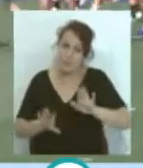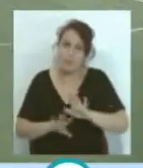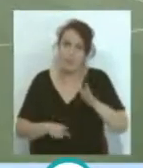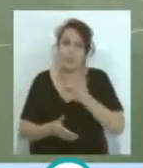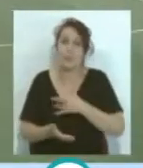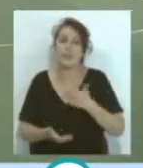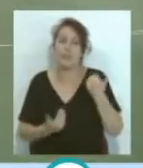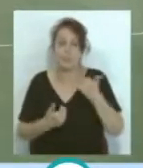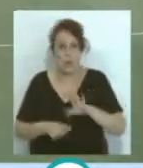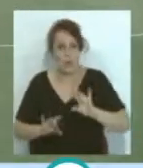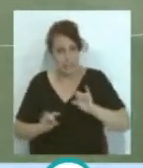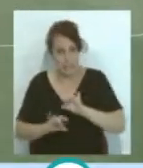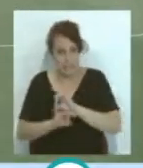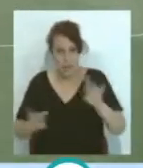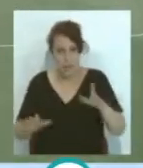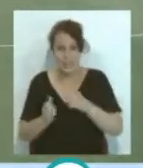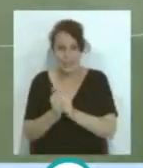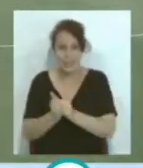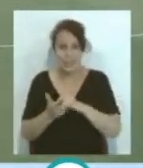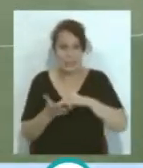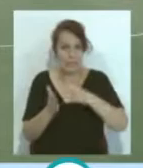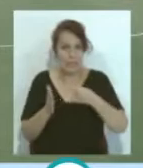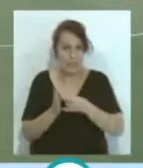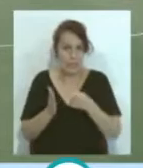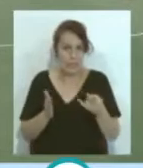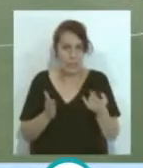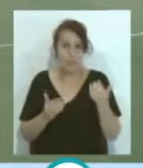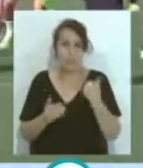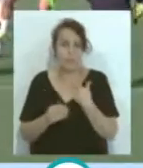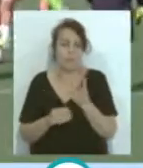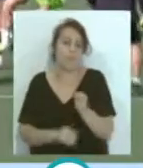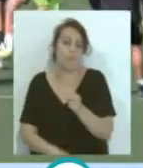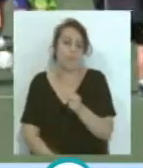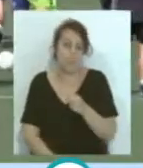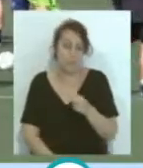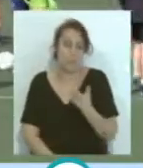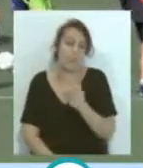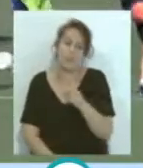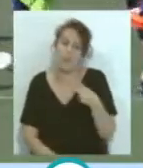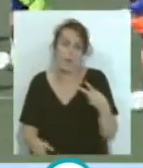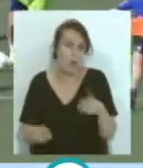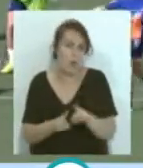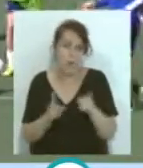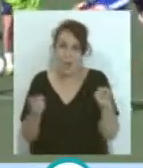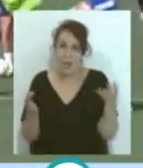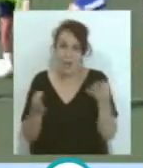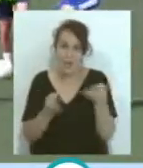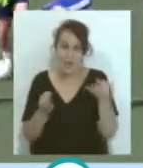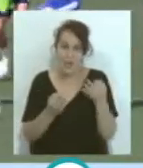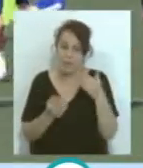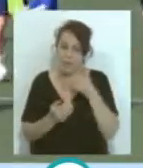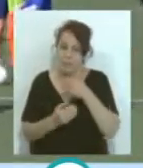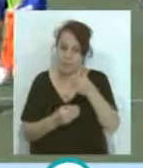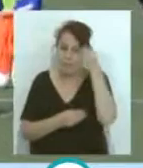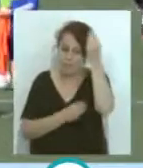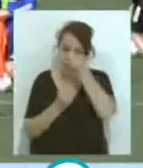que se tiene... sí, pero está claro que la Secretaría Técnica... ...sea el resultado que sea... ...tiene que ir ya visionando lo que pueda